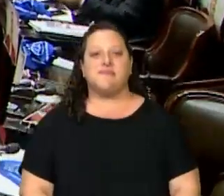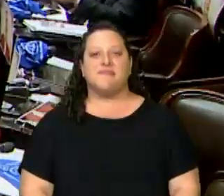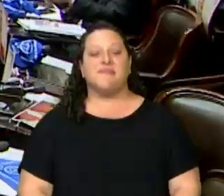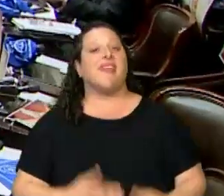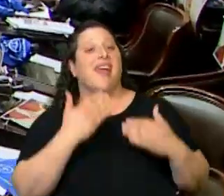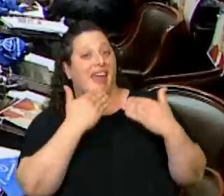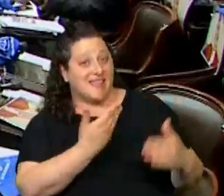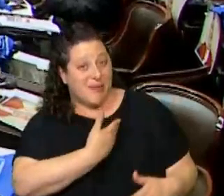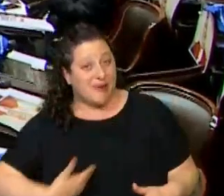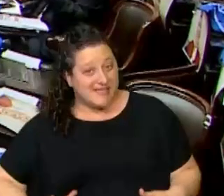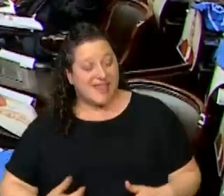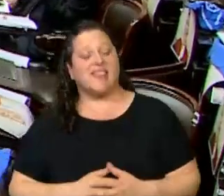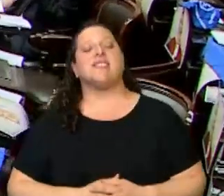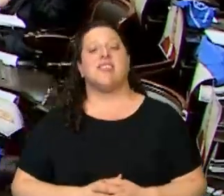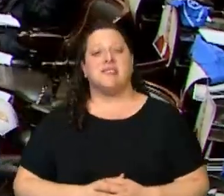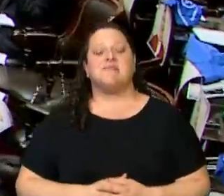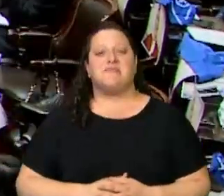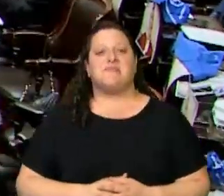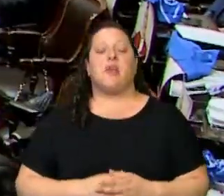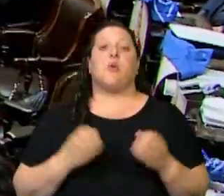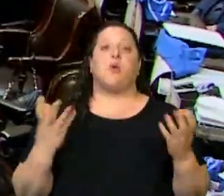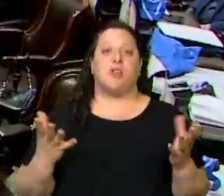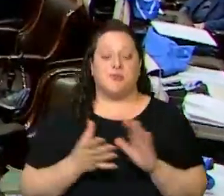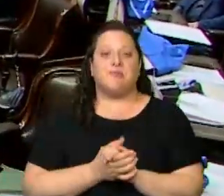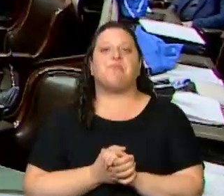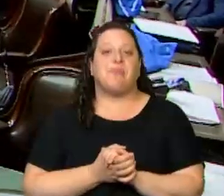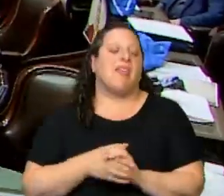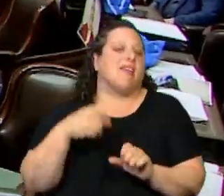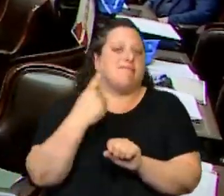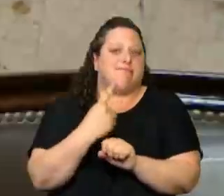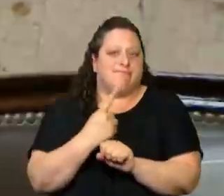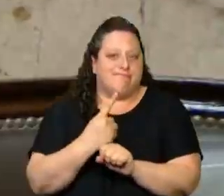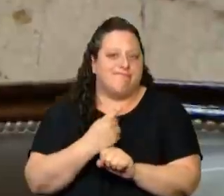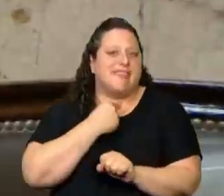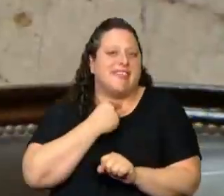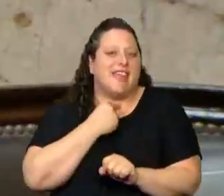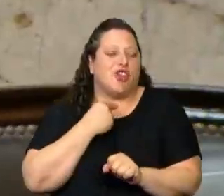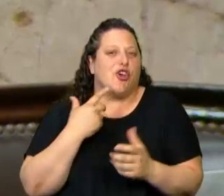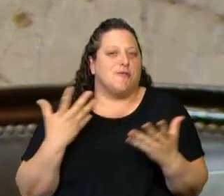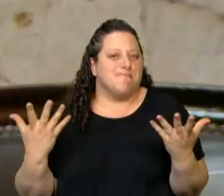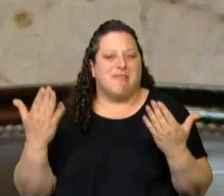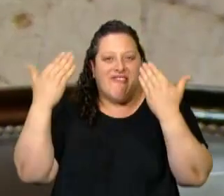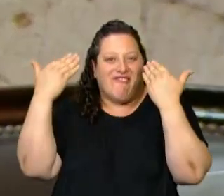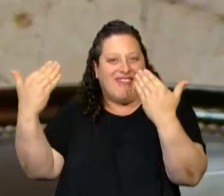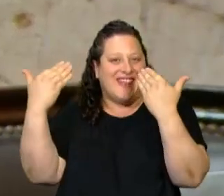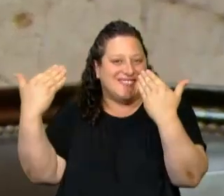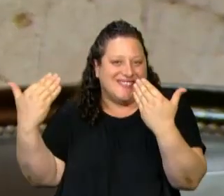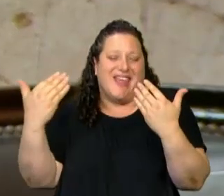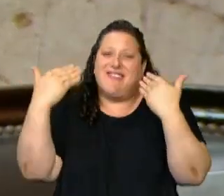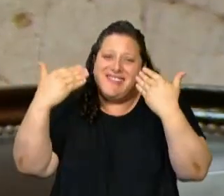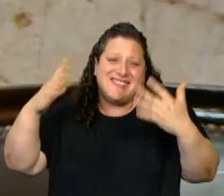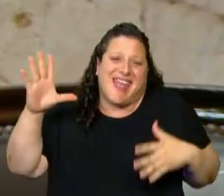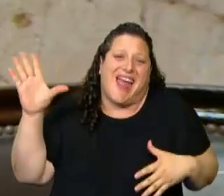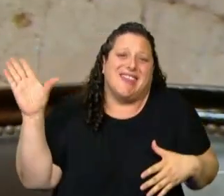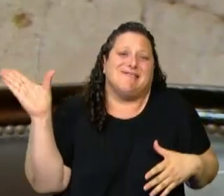Gracias, Presidente. Bueno, lo primero que quiero hacer es felicitar, felicitar a